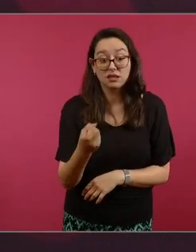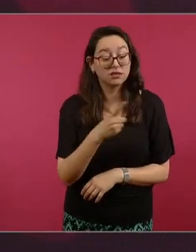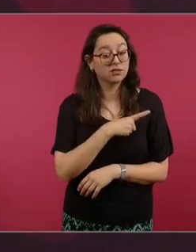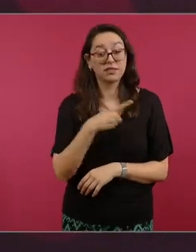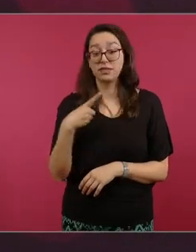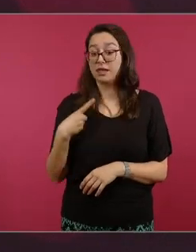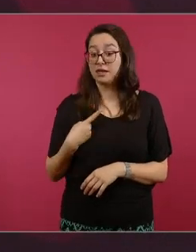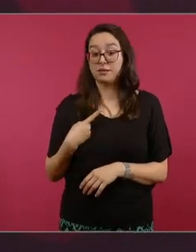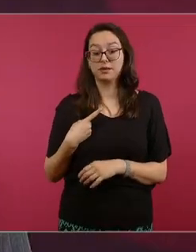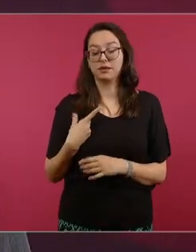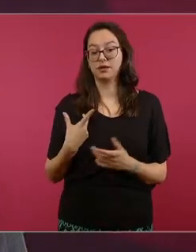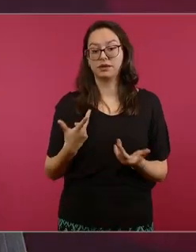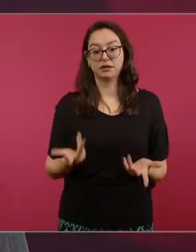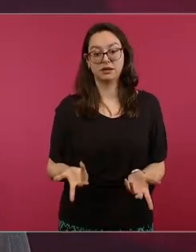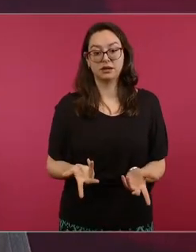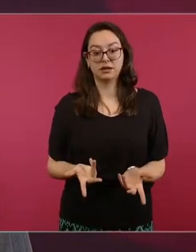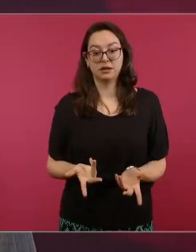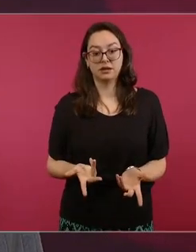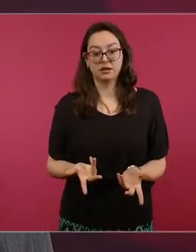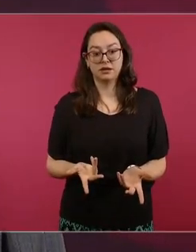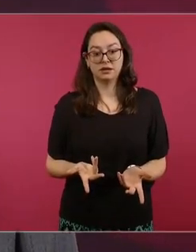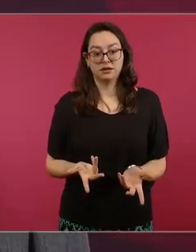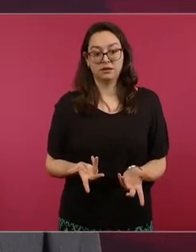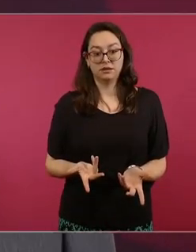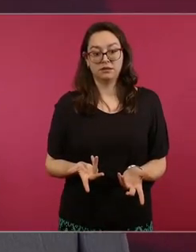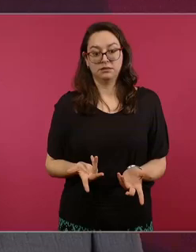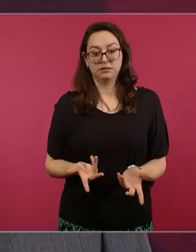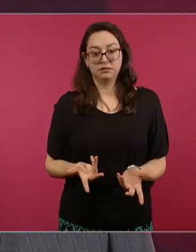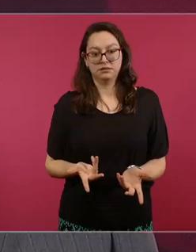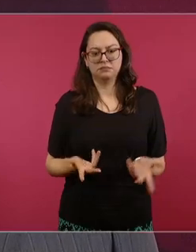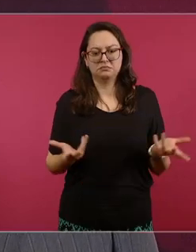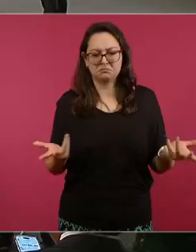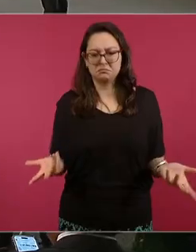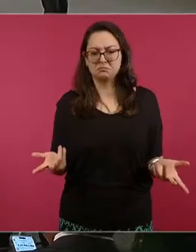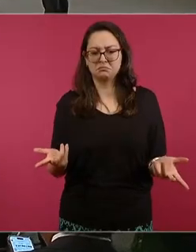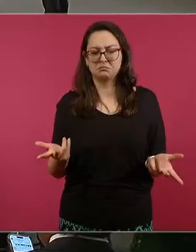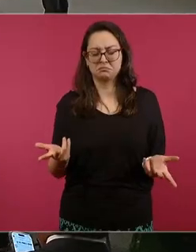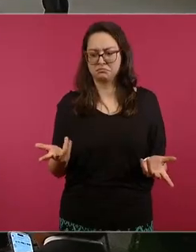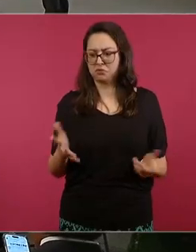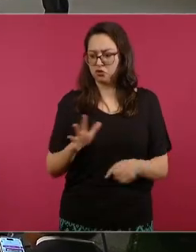no tener más de lo necesario